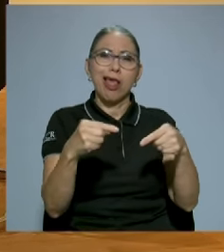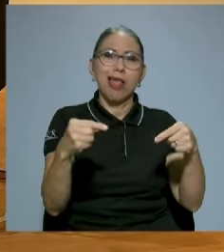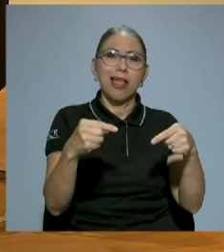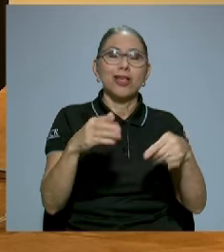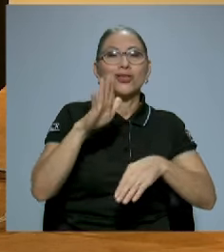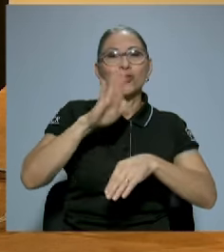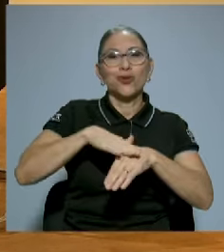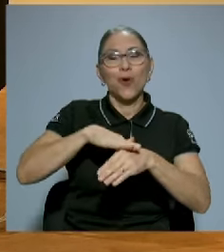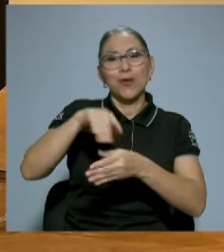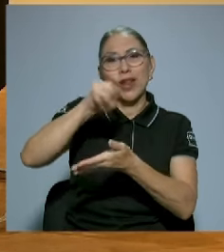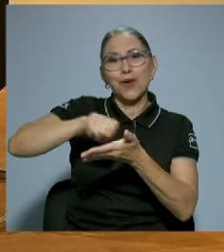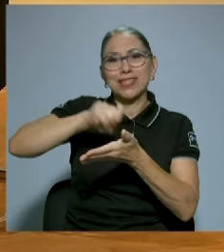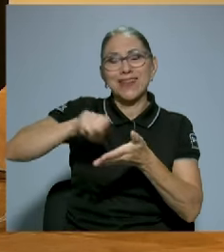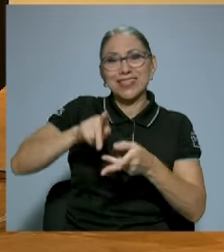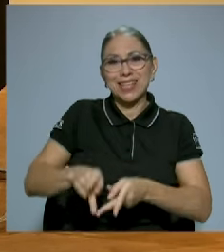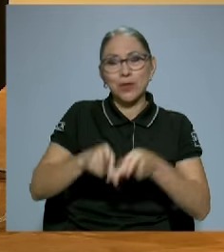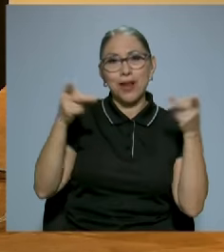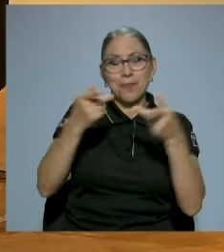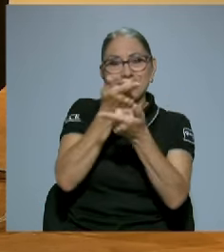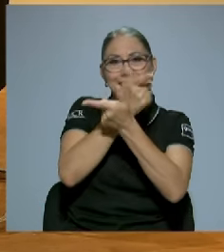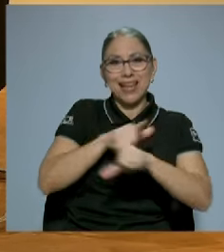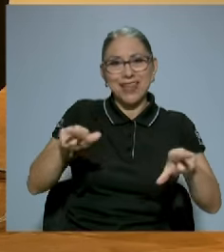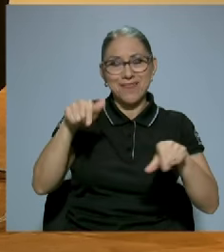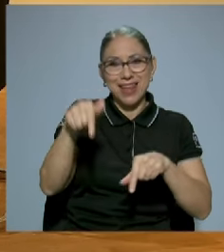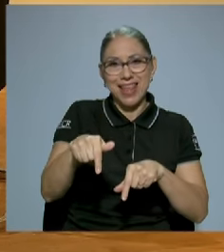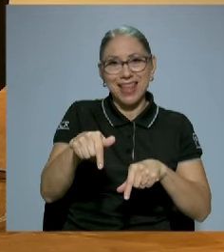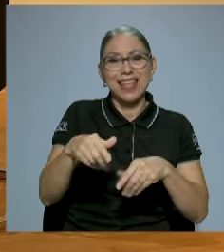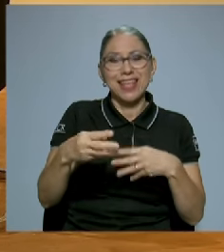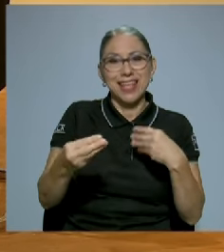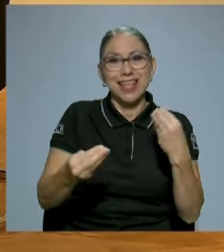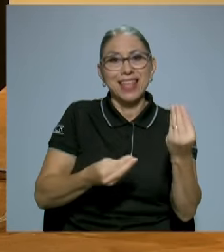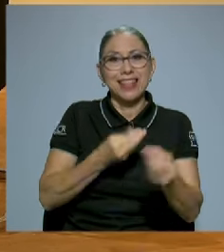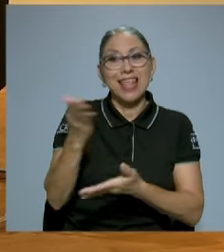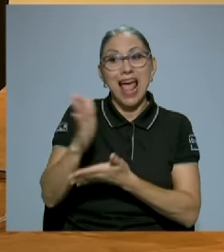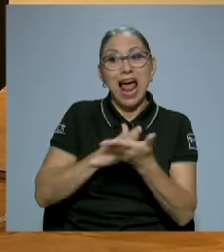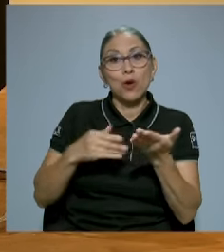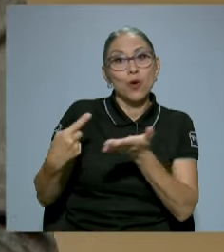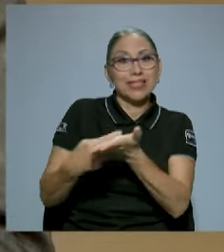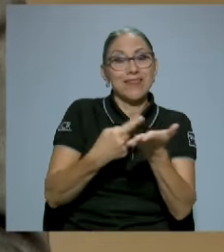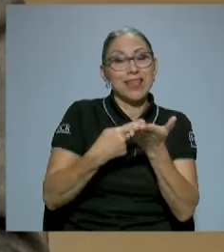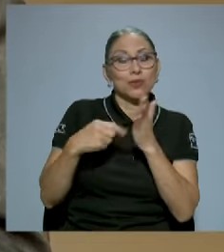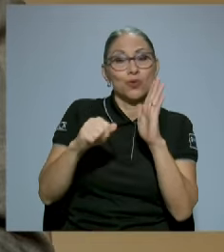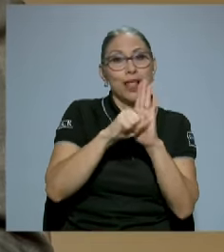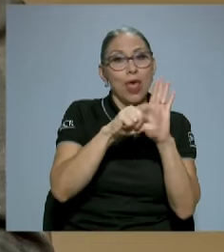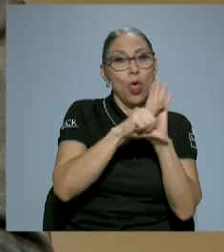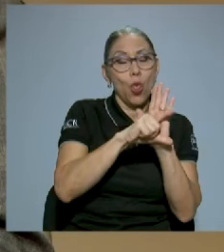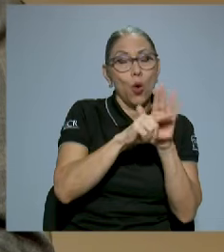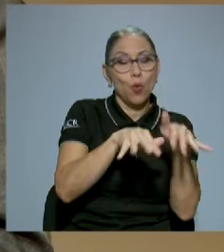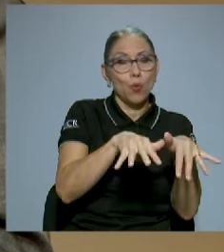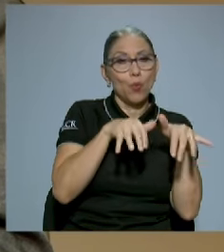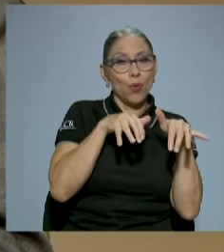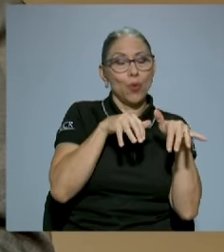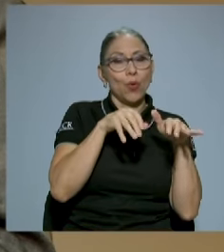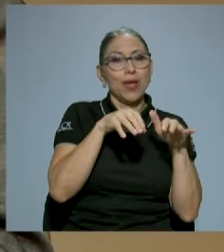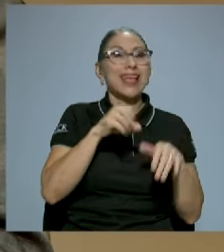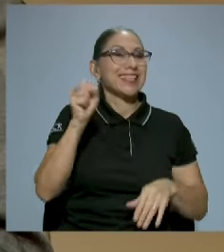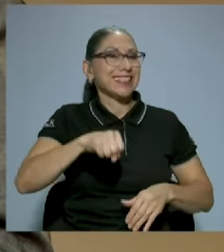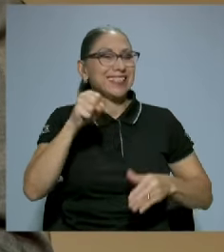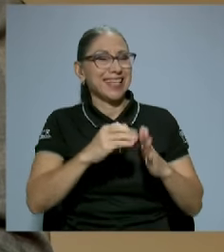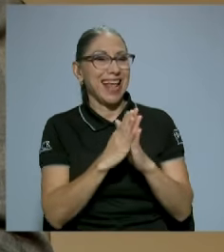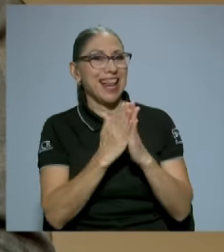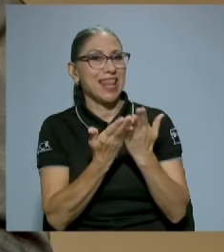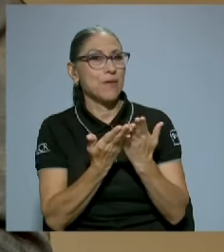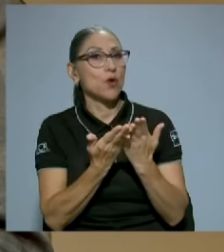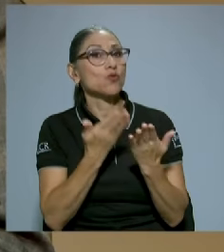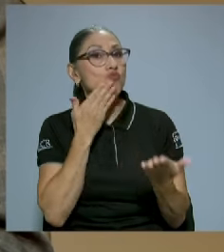había escrito, o en la prensa libre se había escrito de lo que se había discutido, me imagino. Sí, sí, el libro es muy útil para entender el